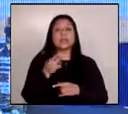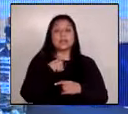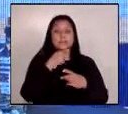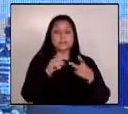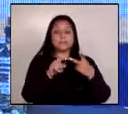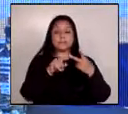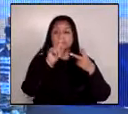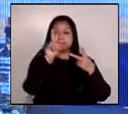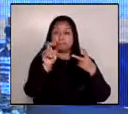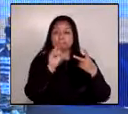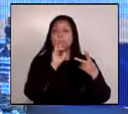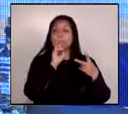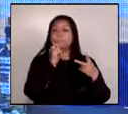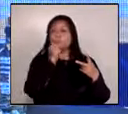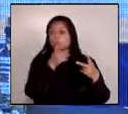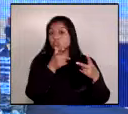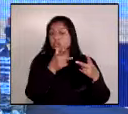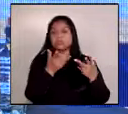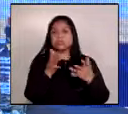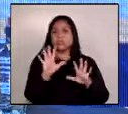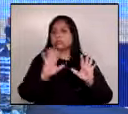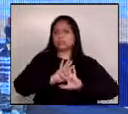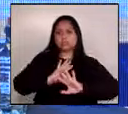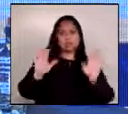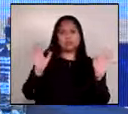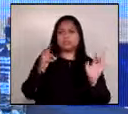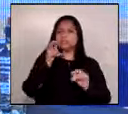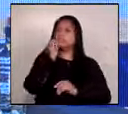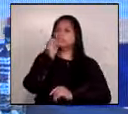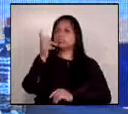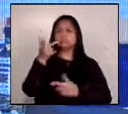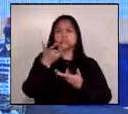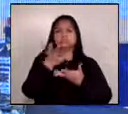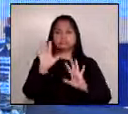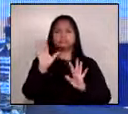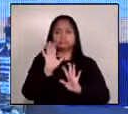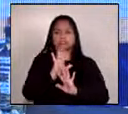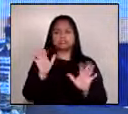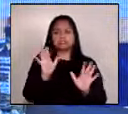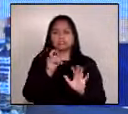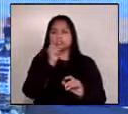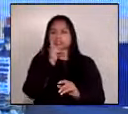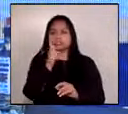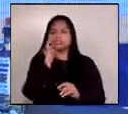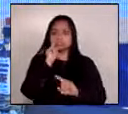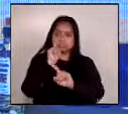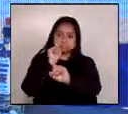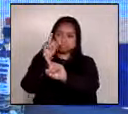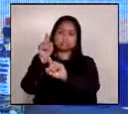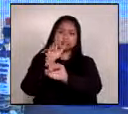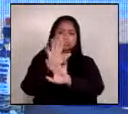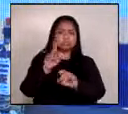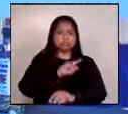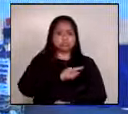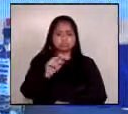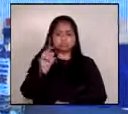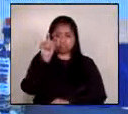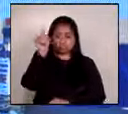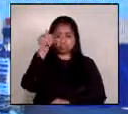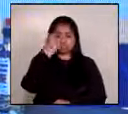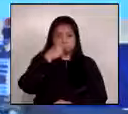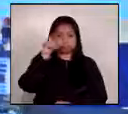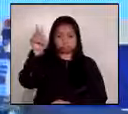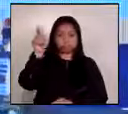sobre las denuncias pues las denuncias ya se hicieron a las instancias correspondientes a quienes por mandato constitucionales